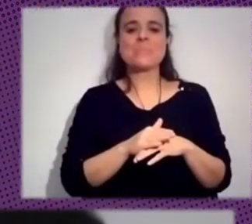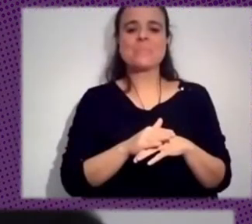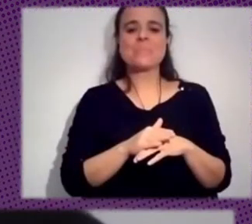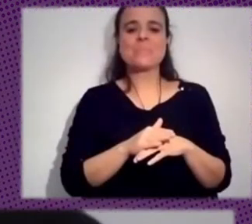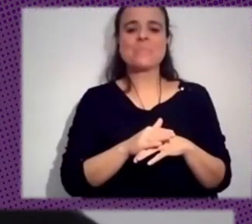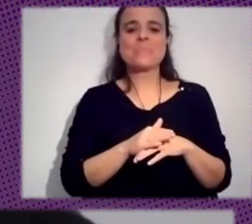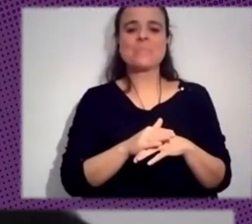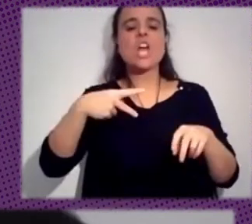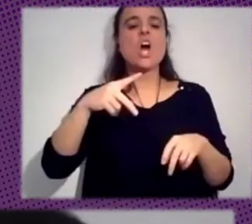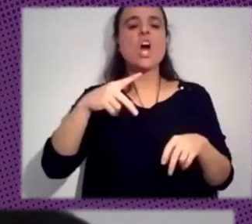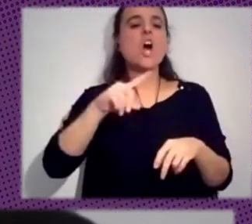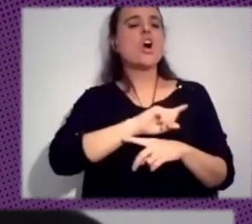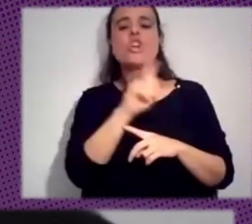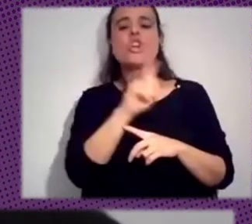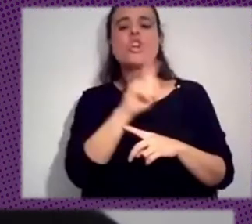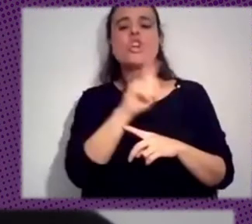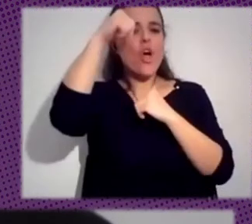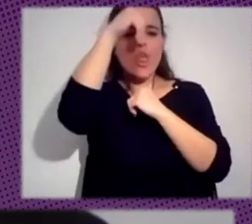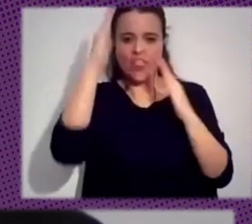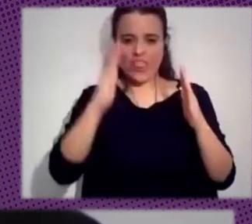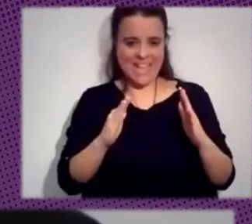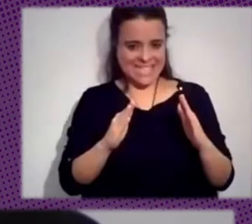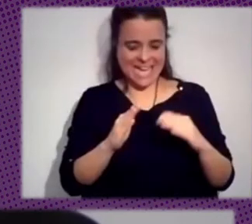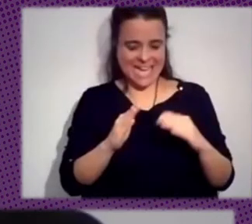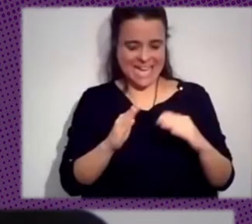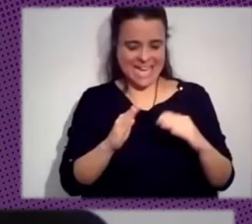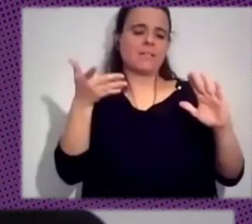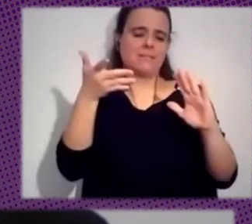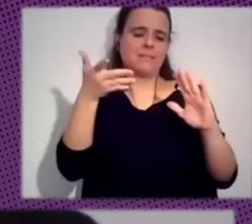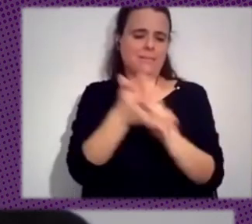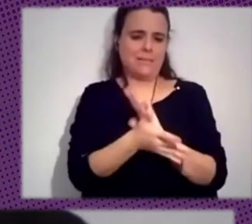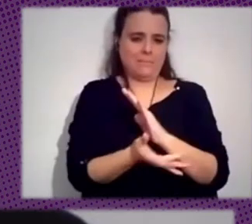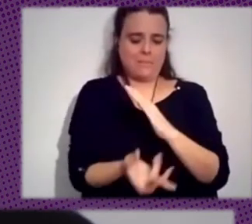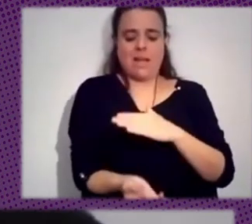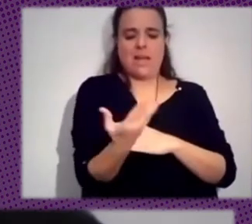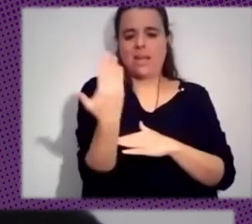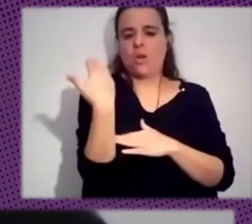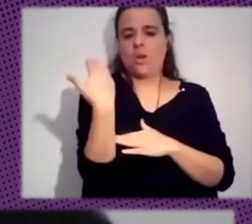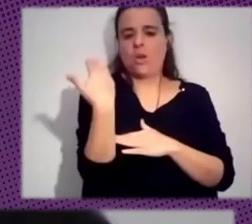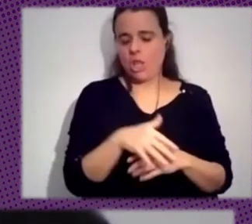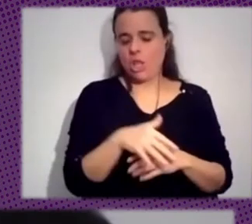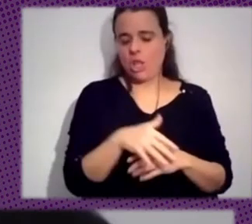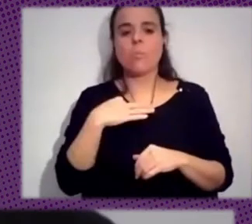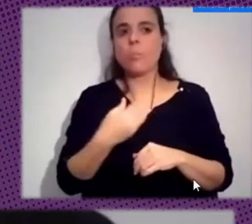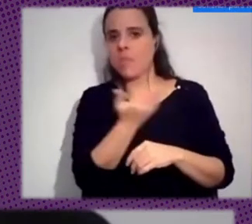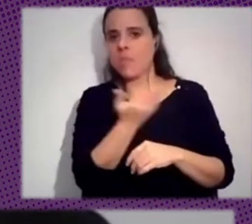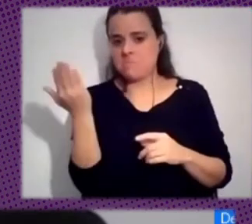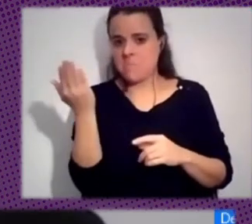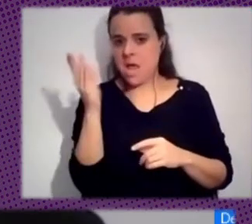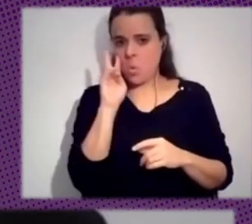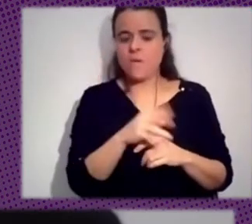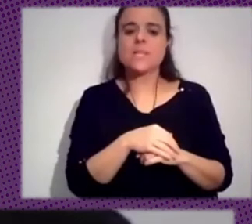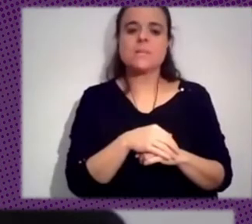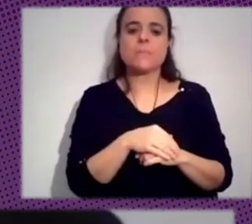voy a empezar explicando de dónde viene, ¿no? Es una iniciativa que, bueno, quizá algunos lo hayáis visto, se concreta en una cuenta de